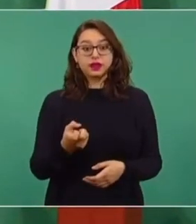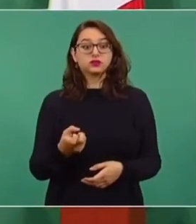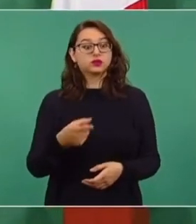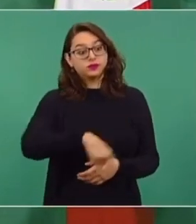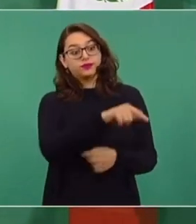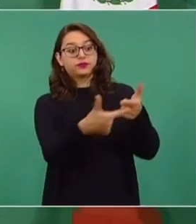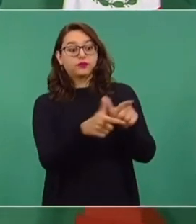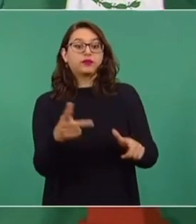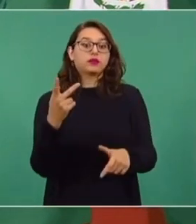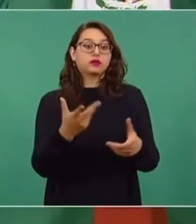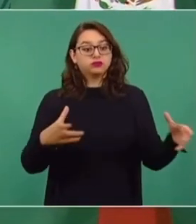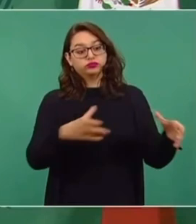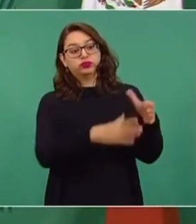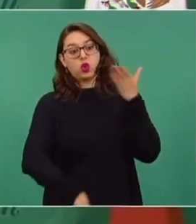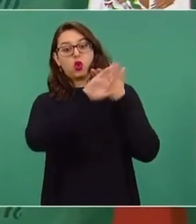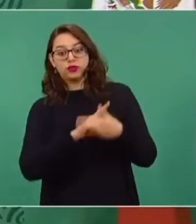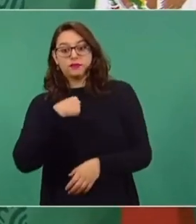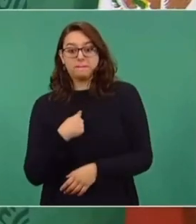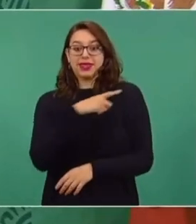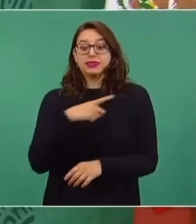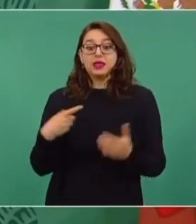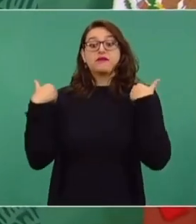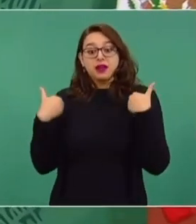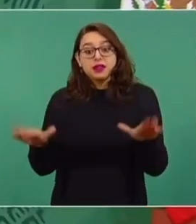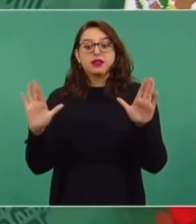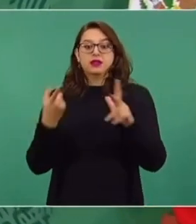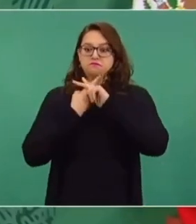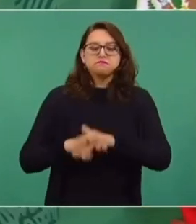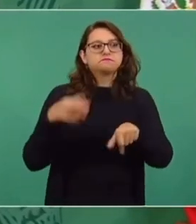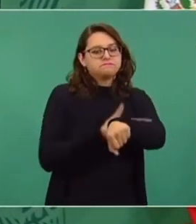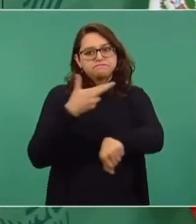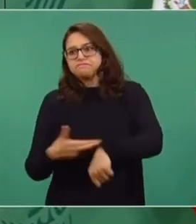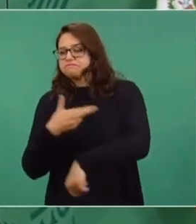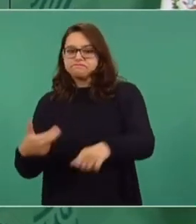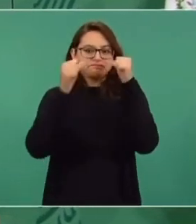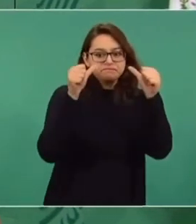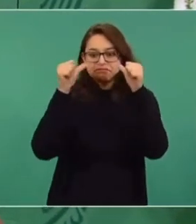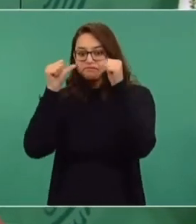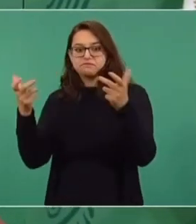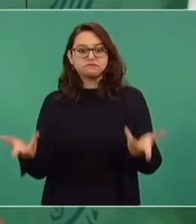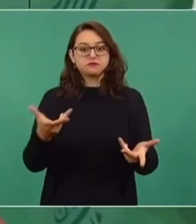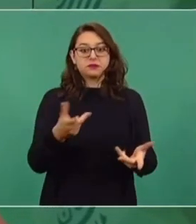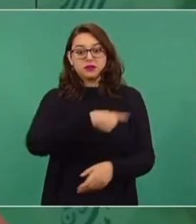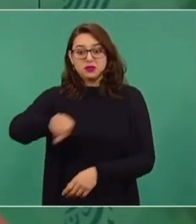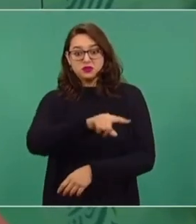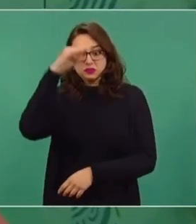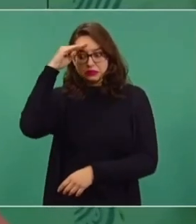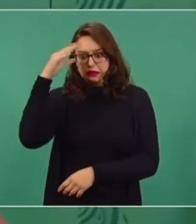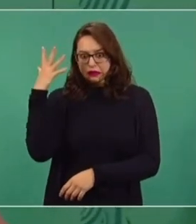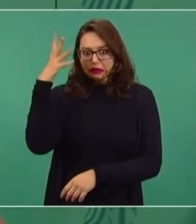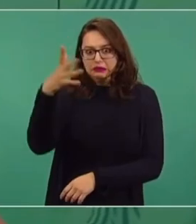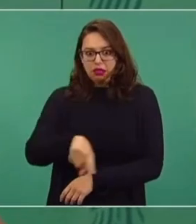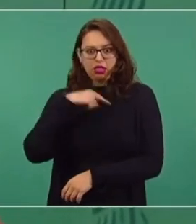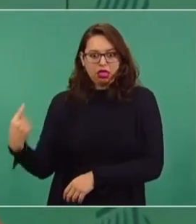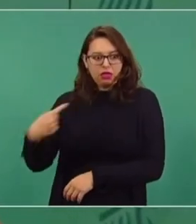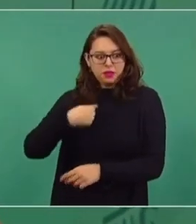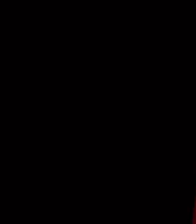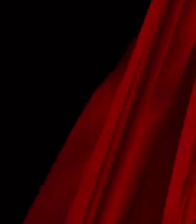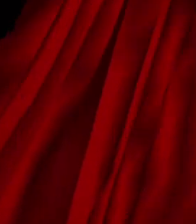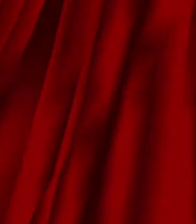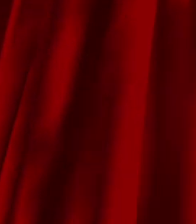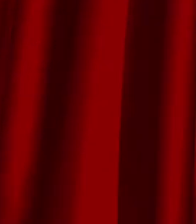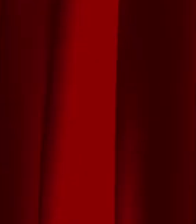oposición ahora y no estar pensando que van a perder. Deben estar pensando en la democracia.